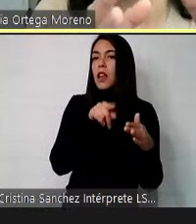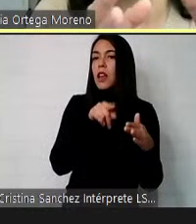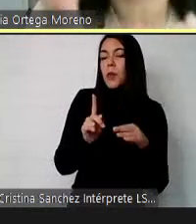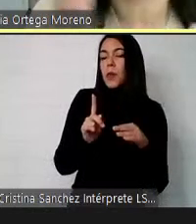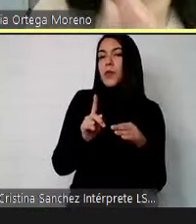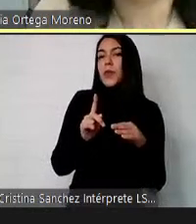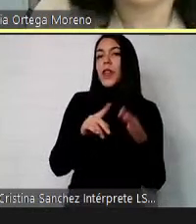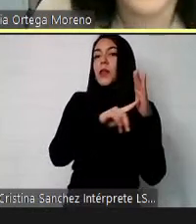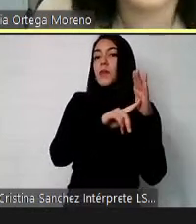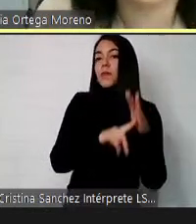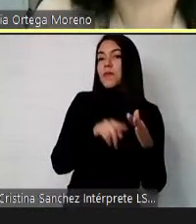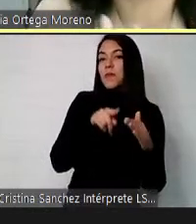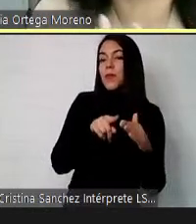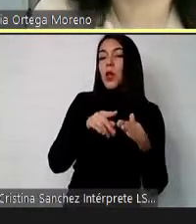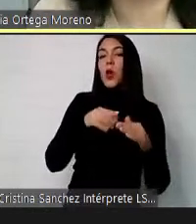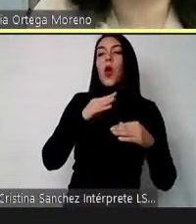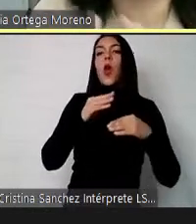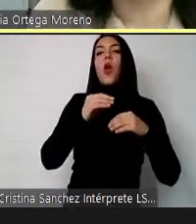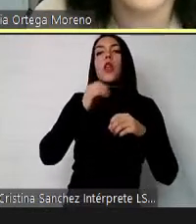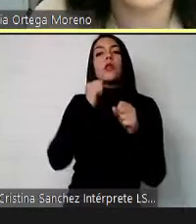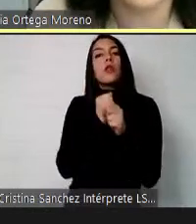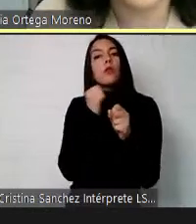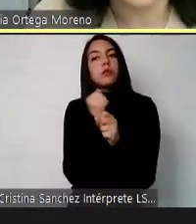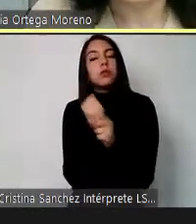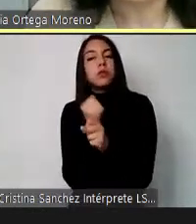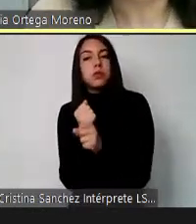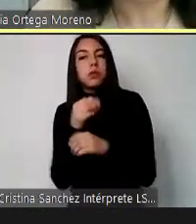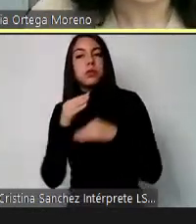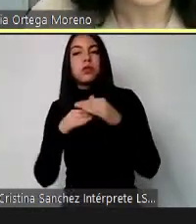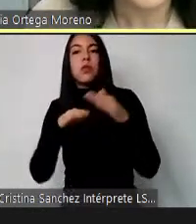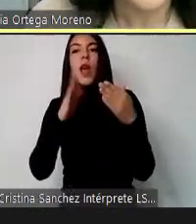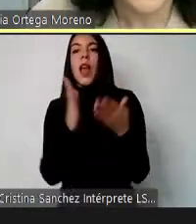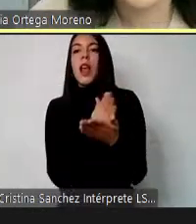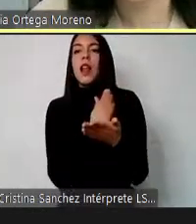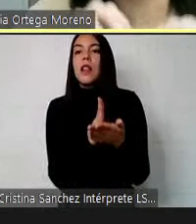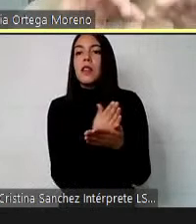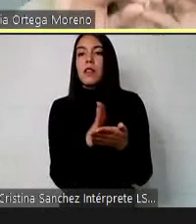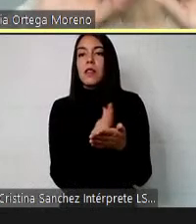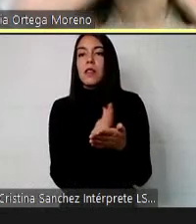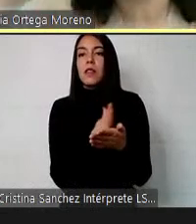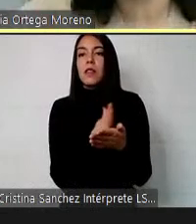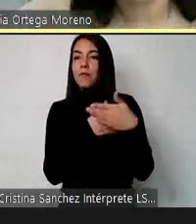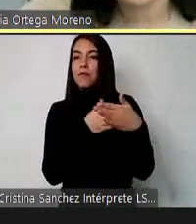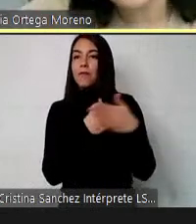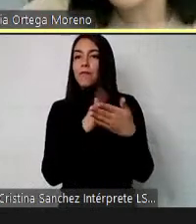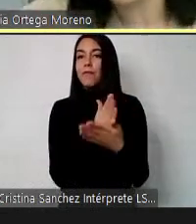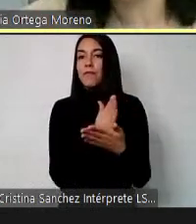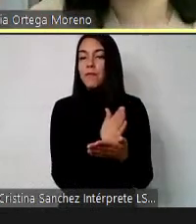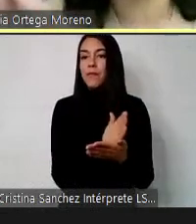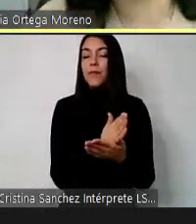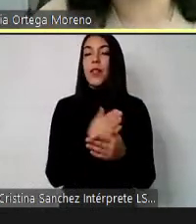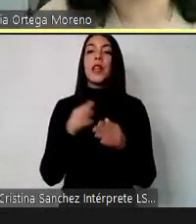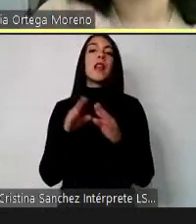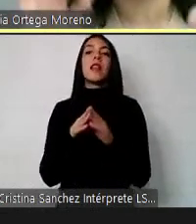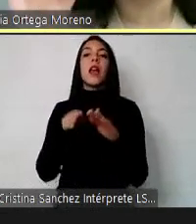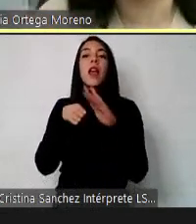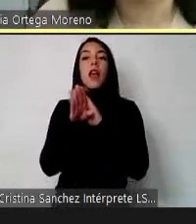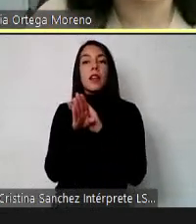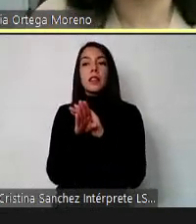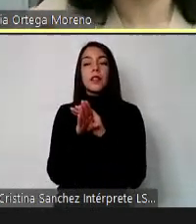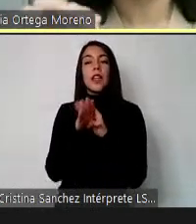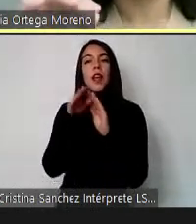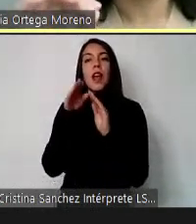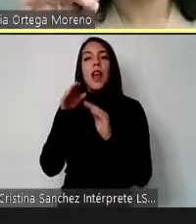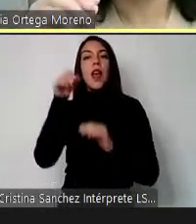discriminatorio también vayamos trabajando en eso en eliminarlas. La accesibilidad transversal sirve para muchas cosas para